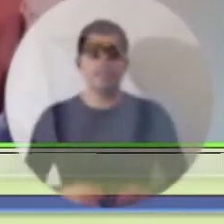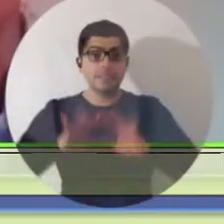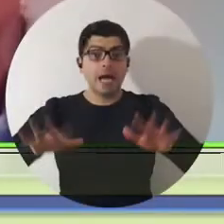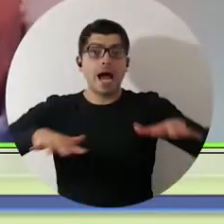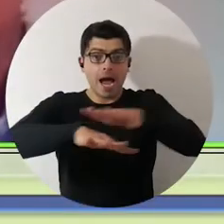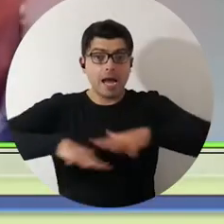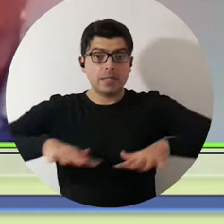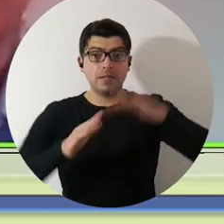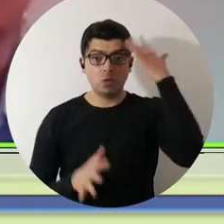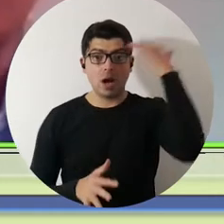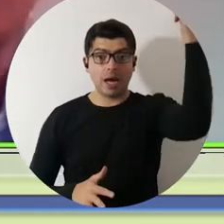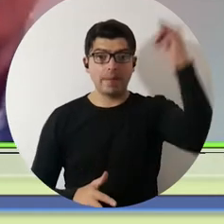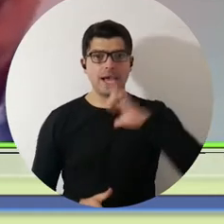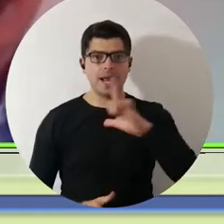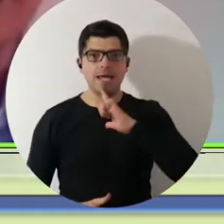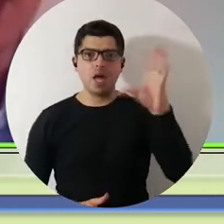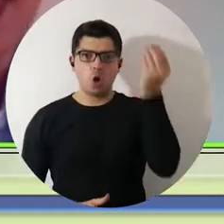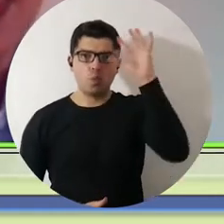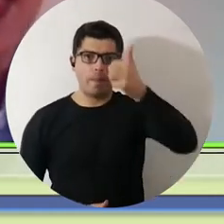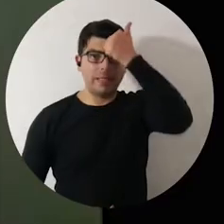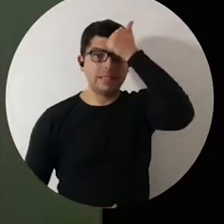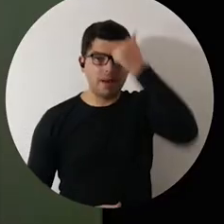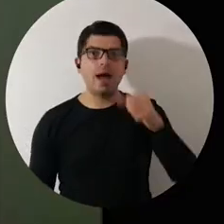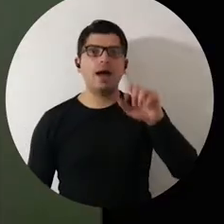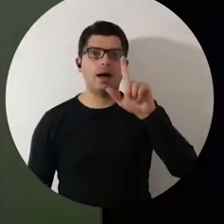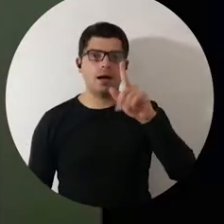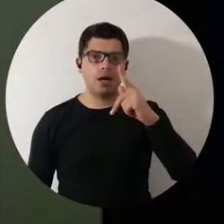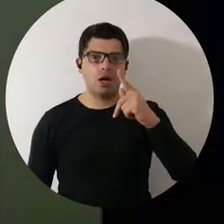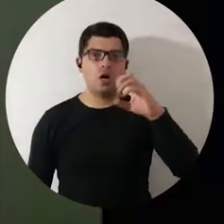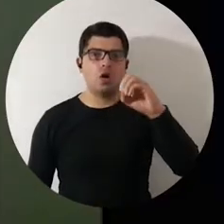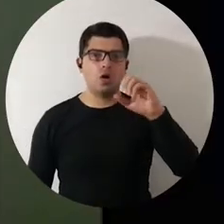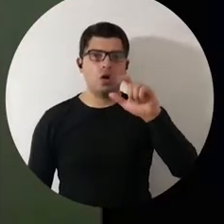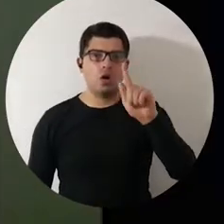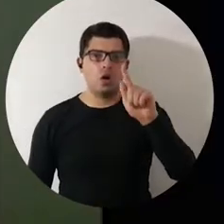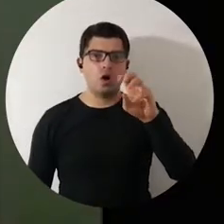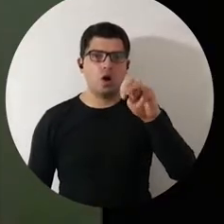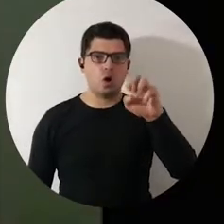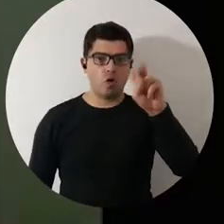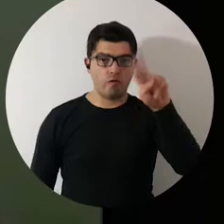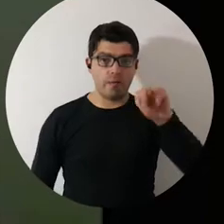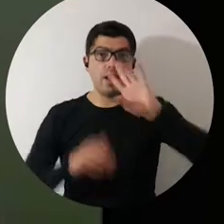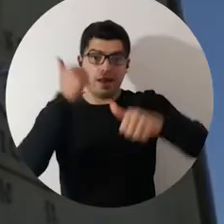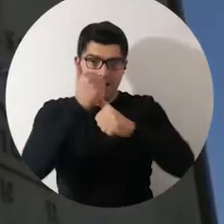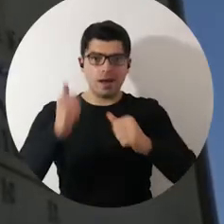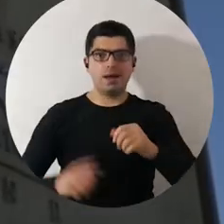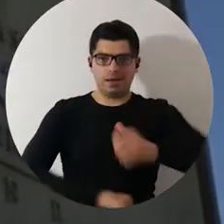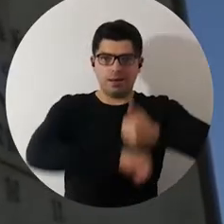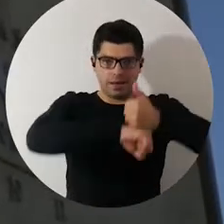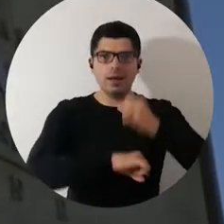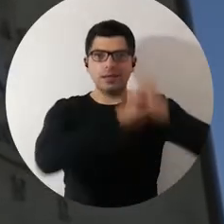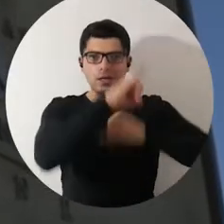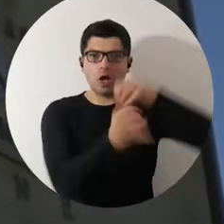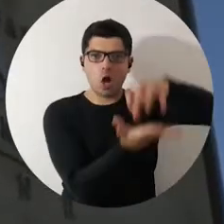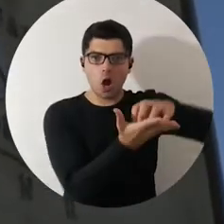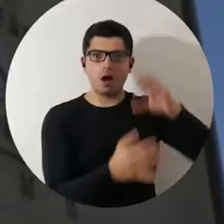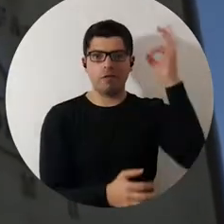Durante el espacio académico liderado por la Alma Mater, el doctor Ernesto Kofman, vicerector del Centro Internacional Franco-Argentino de